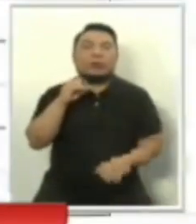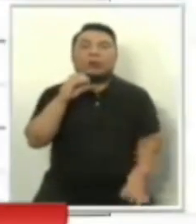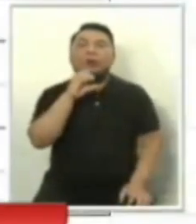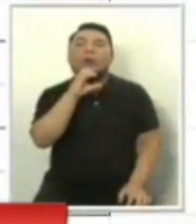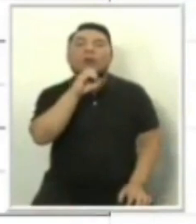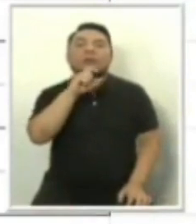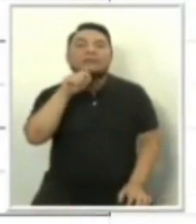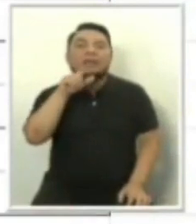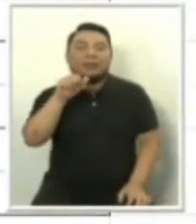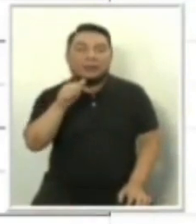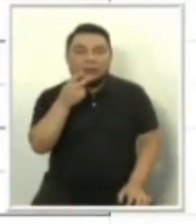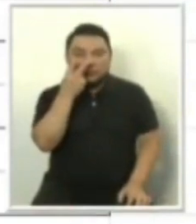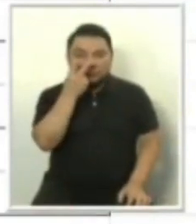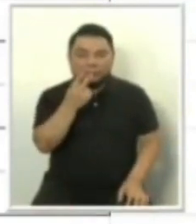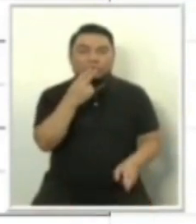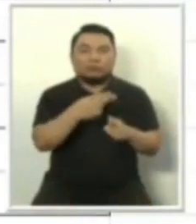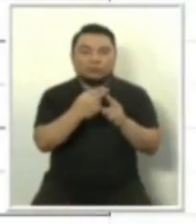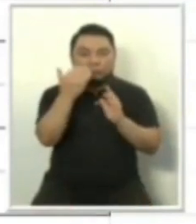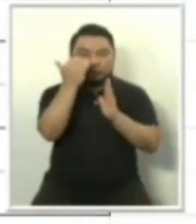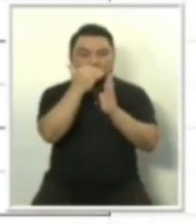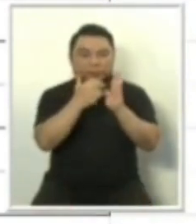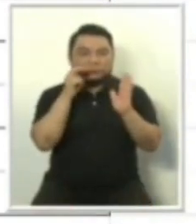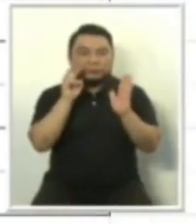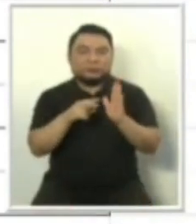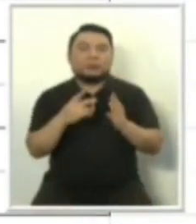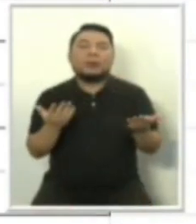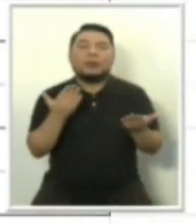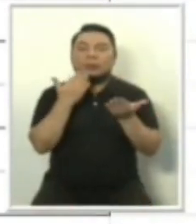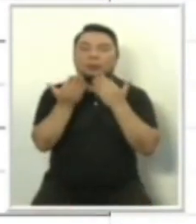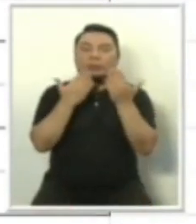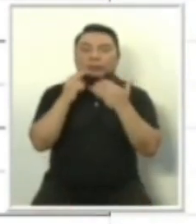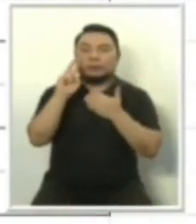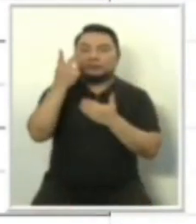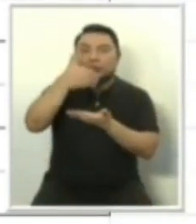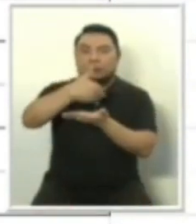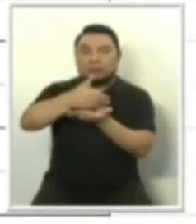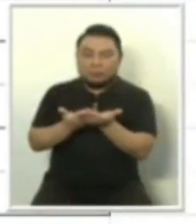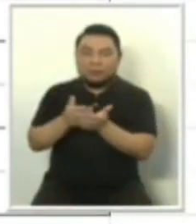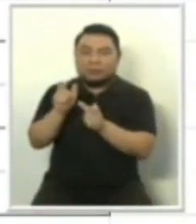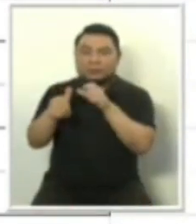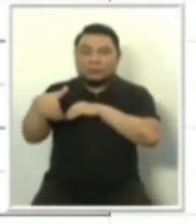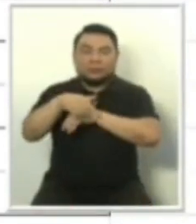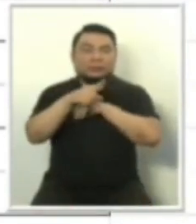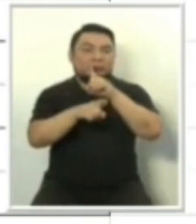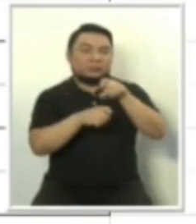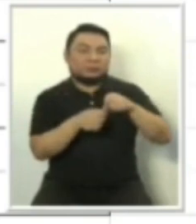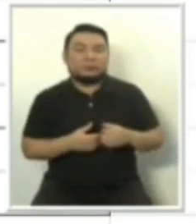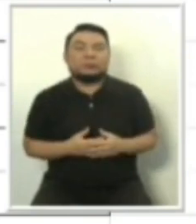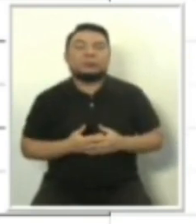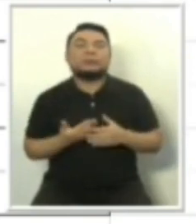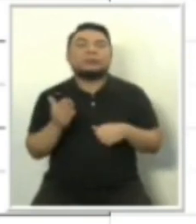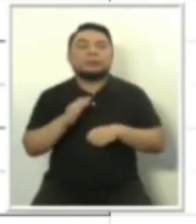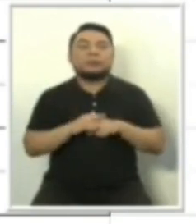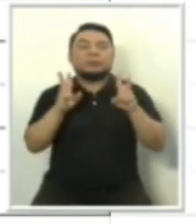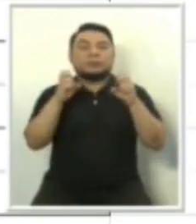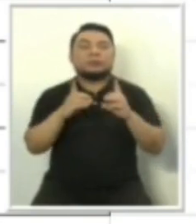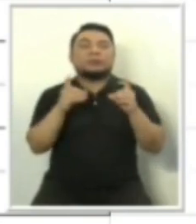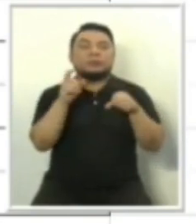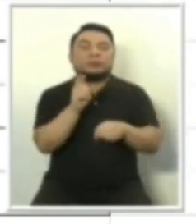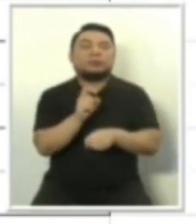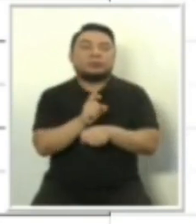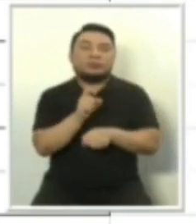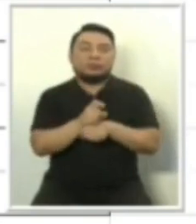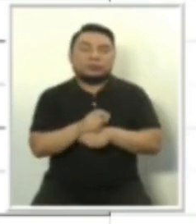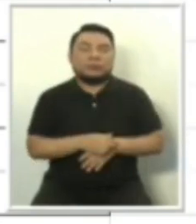Repasamos, ¿cuáles son las tres duplas? Para hablar de la pregunta ciudadana, responder la pregunta ciudadana sobre el tema de educación. Ordenes